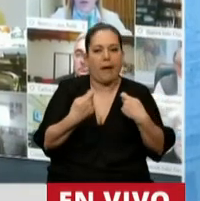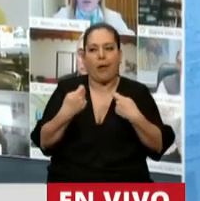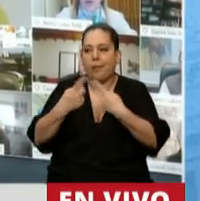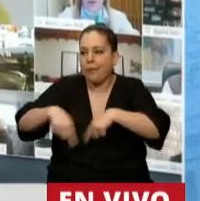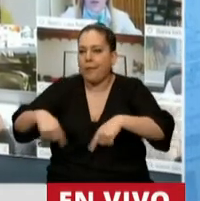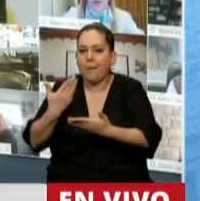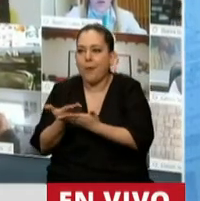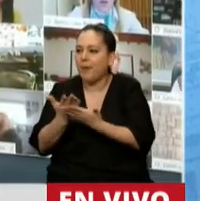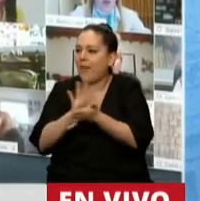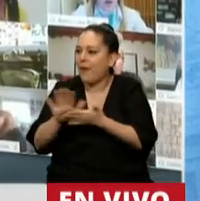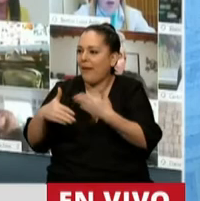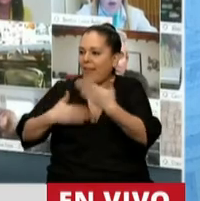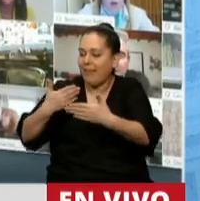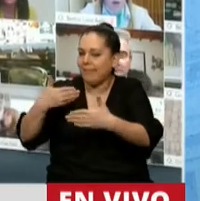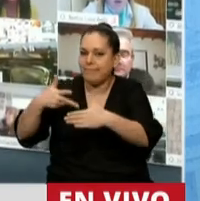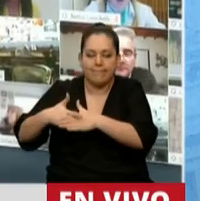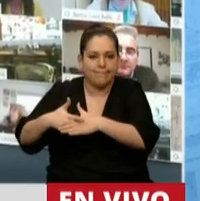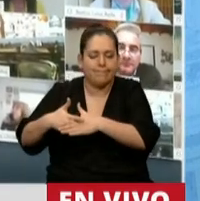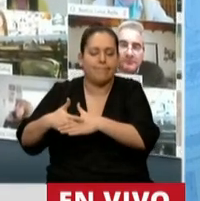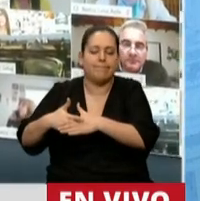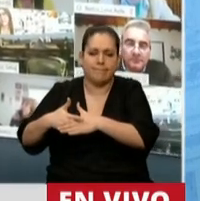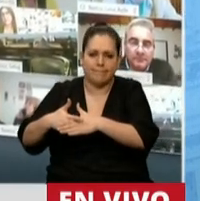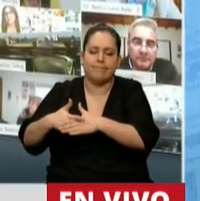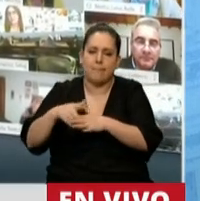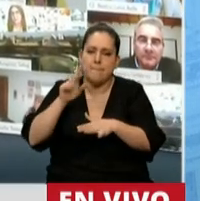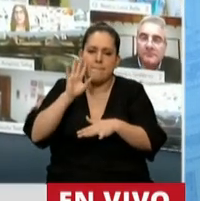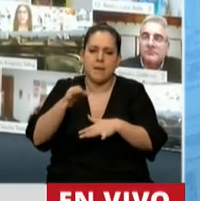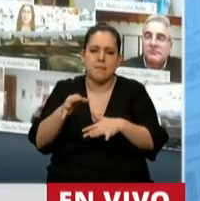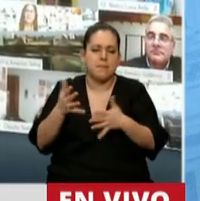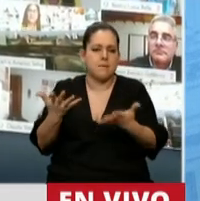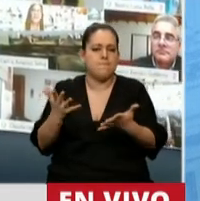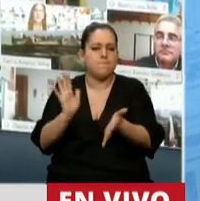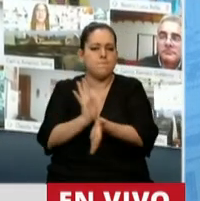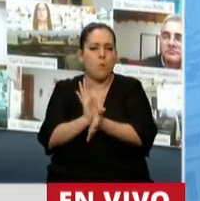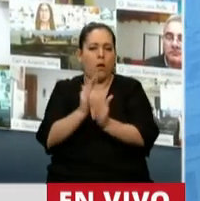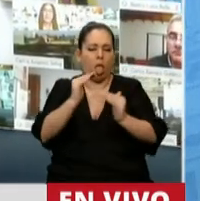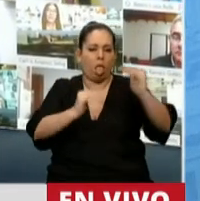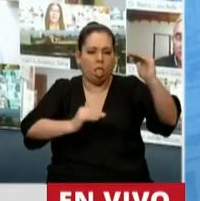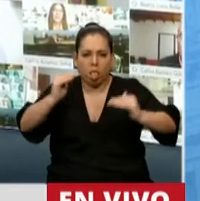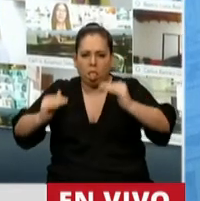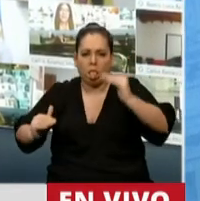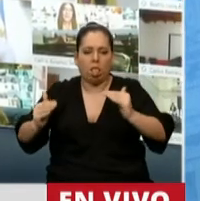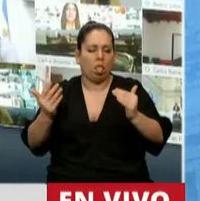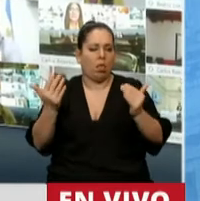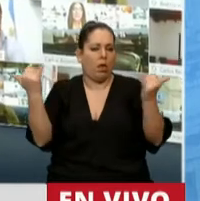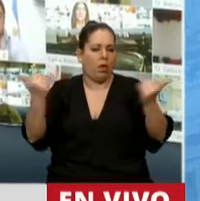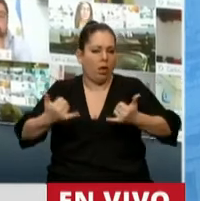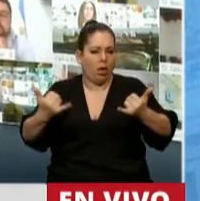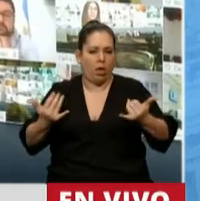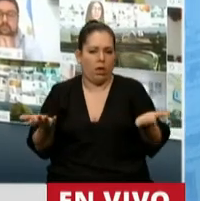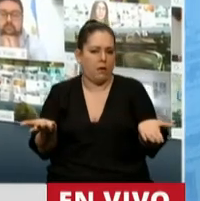los sectores de la economía haciendo todavía más evidentes los desequilibrios y las vulnerabilidades.